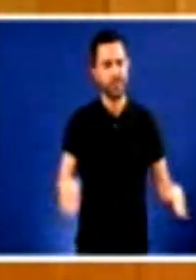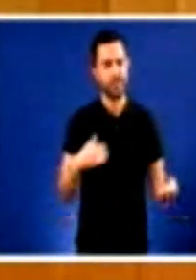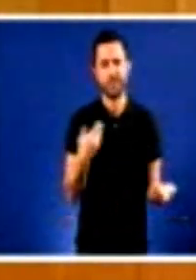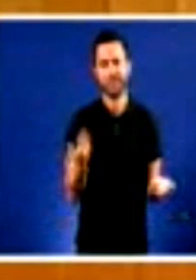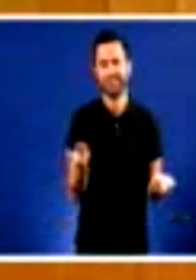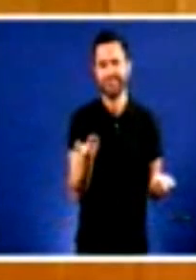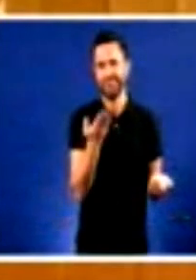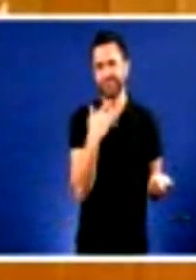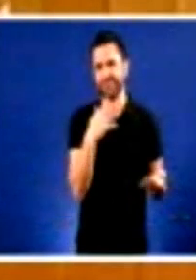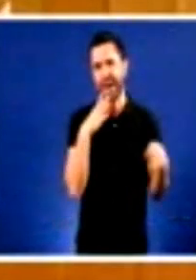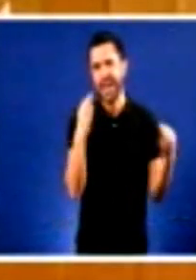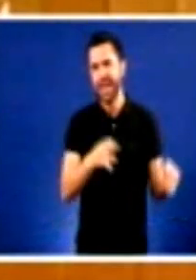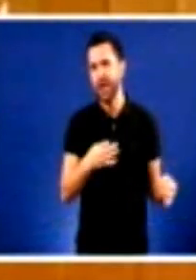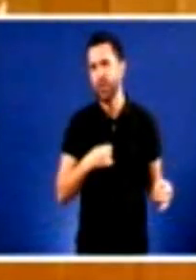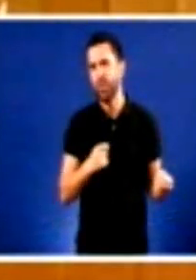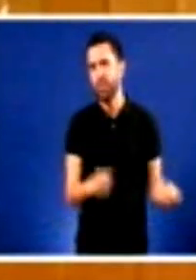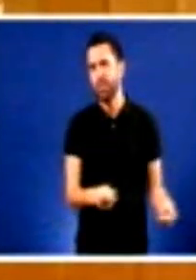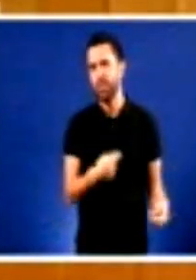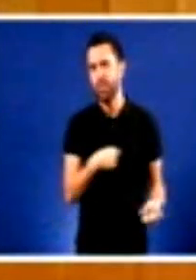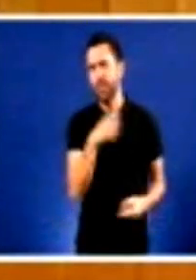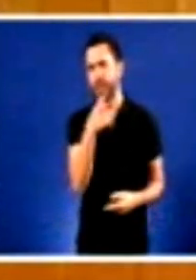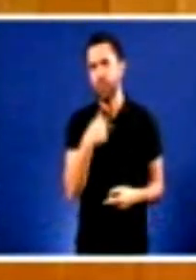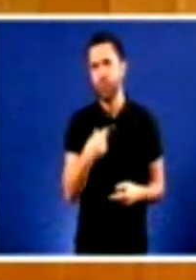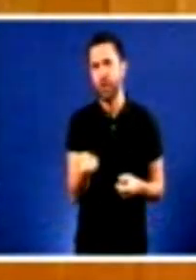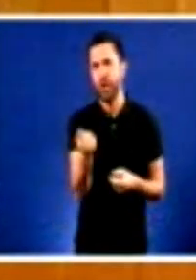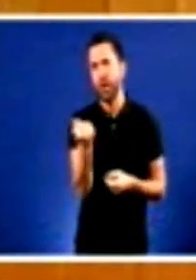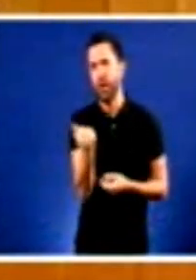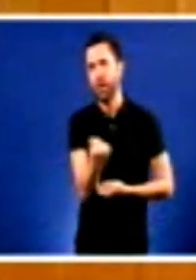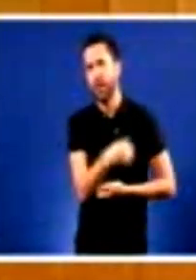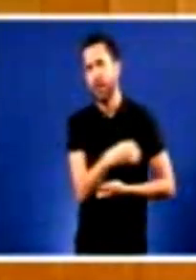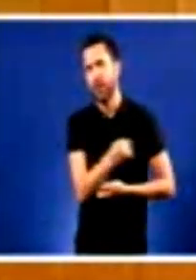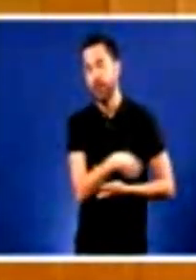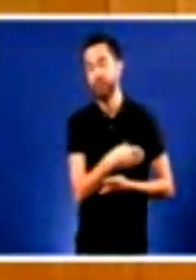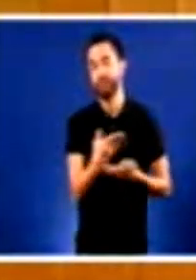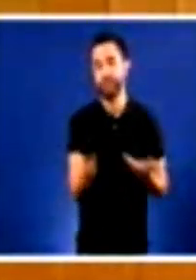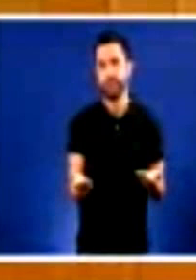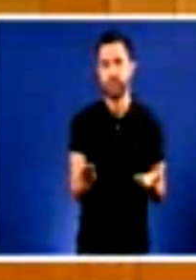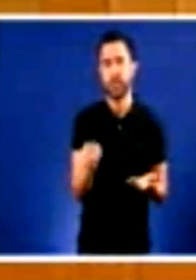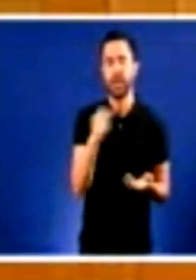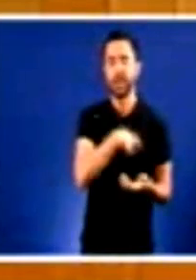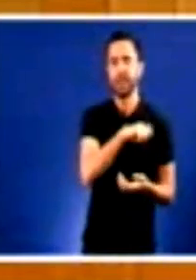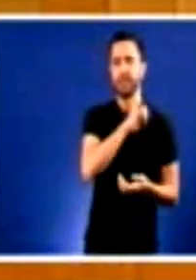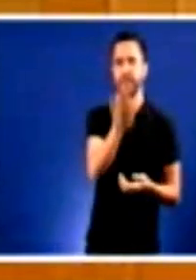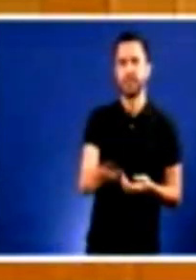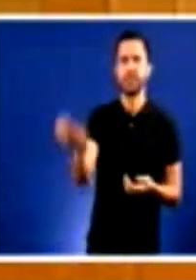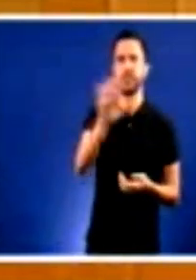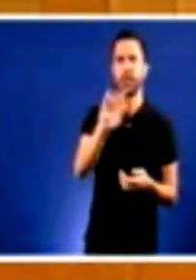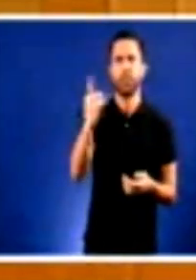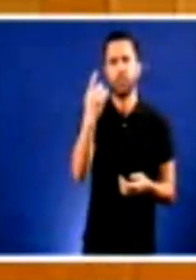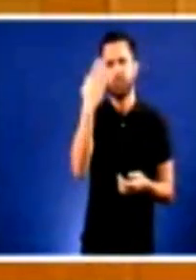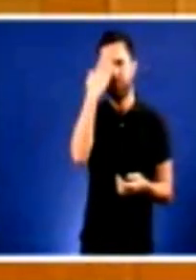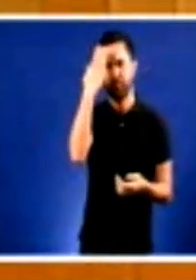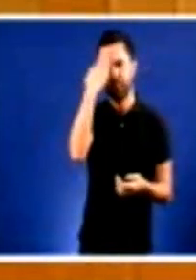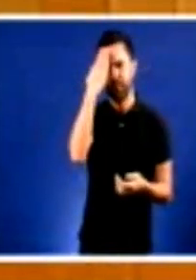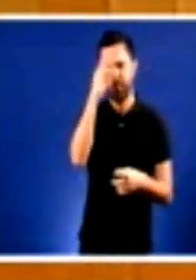por aforrarse uns euros. No Estado español, actualmente, o principal causante da enfermedade meningocócica